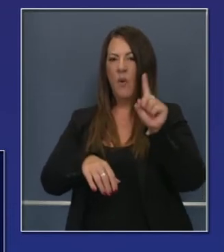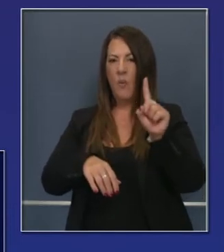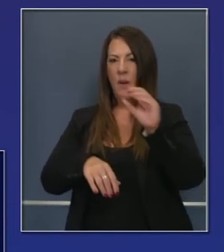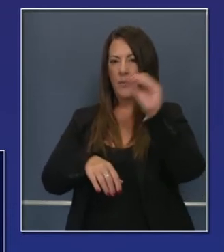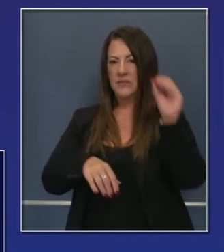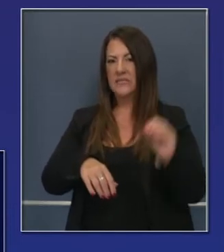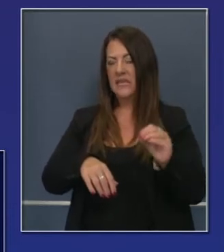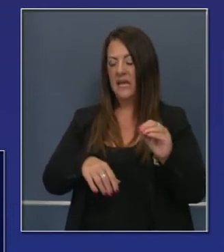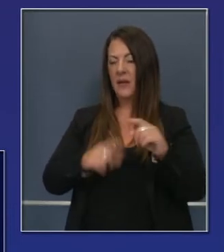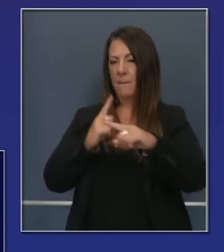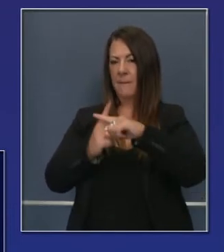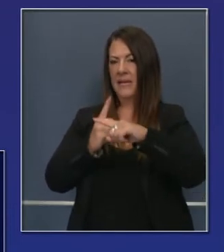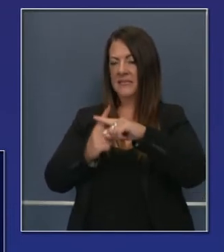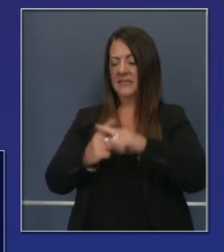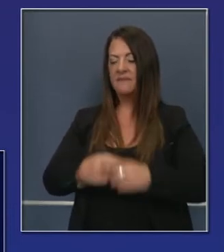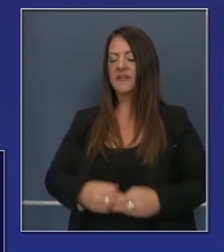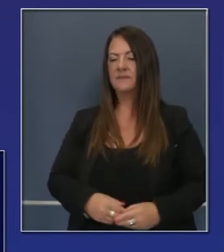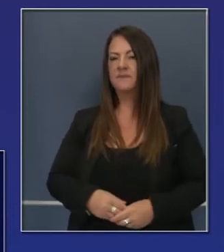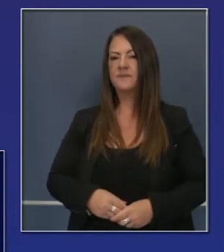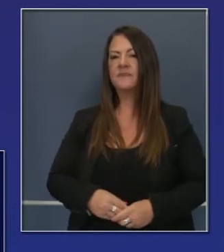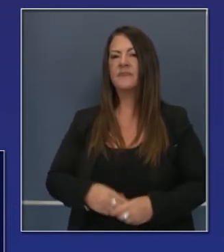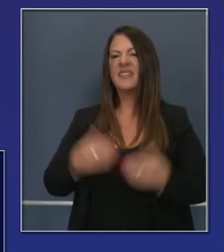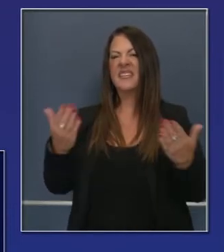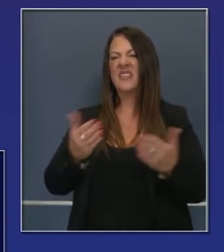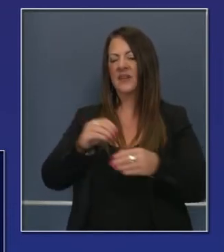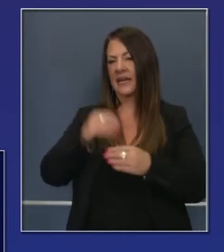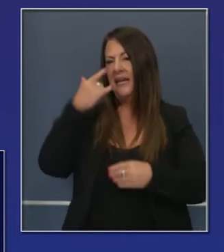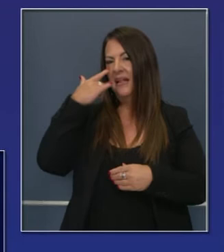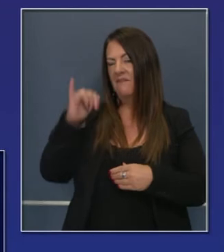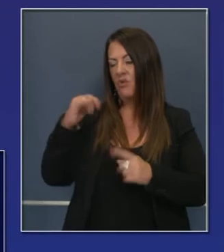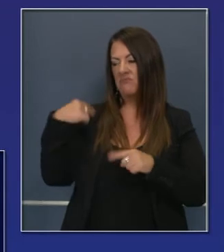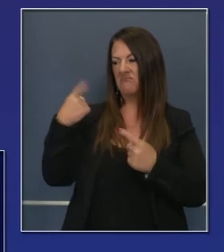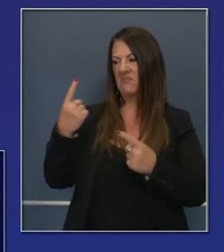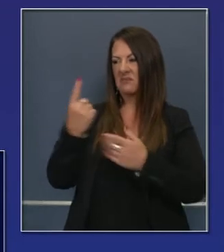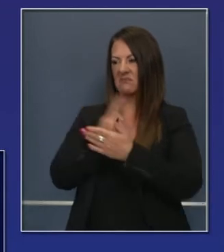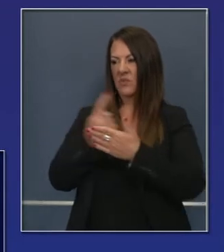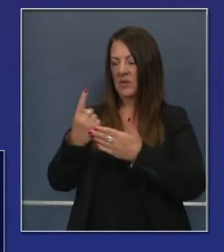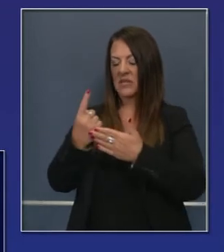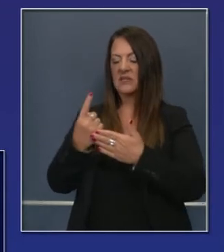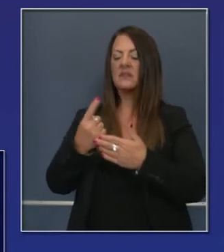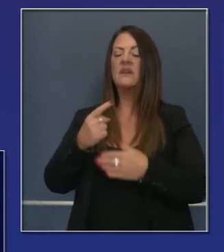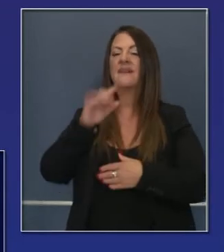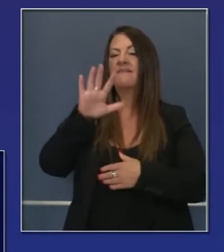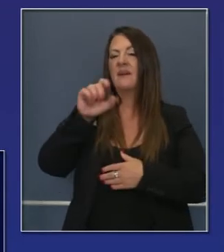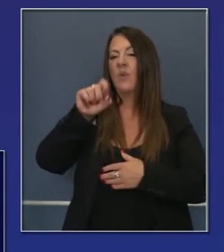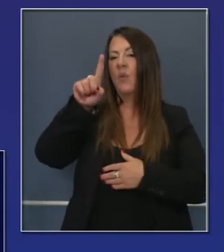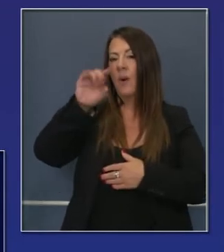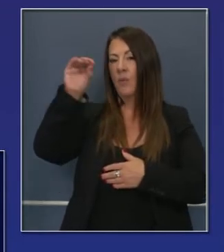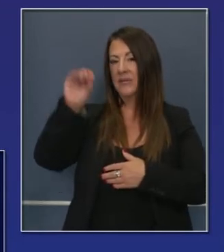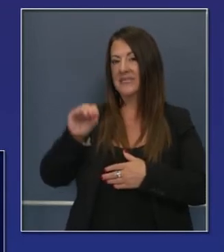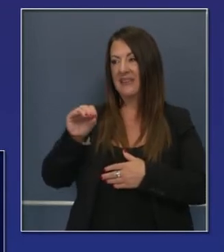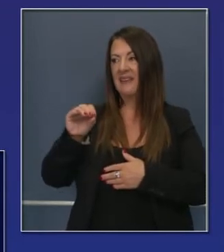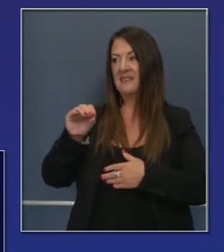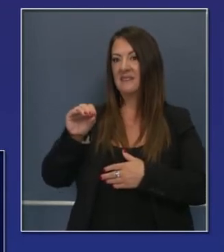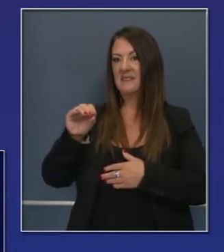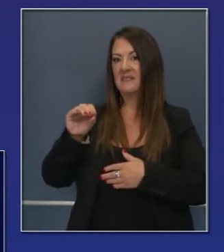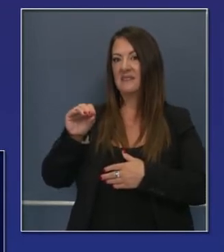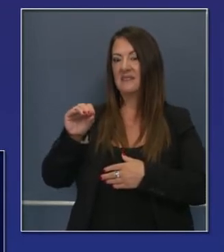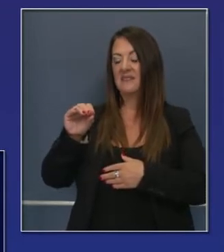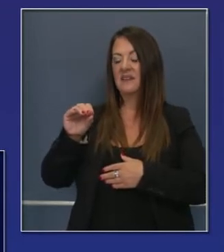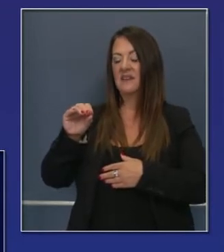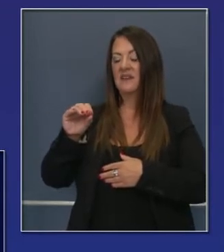cuatro por ciento. sea, cuatro punto cuatro por ciento de personas positivas en los últimos siete días. Y si lo medimos